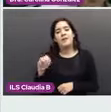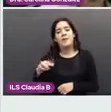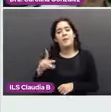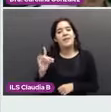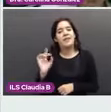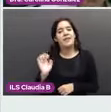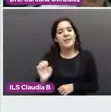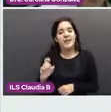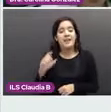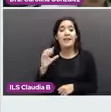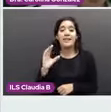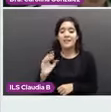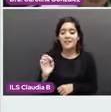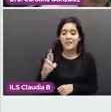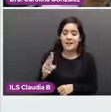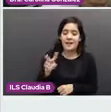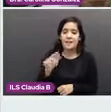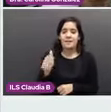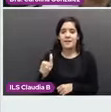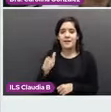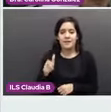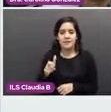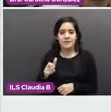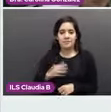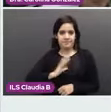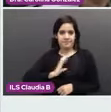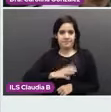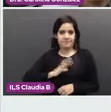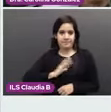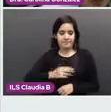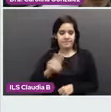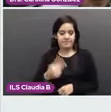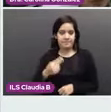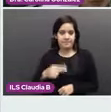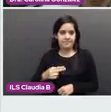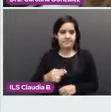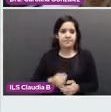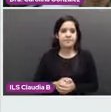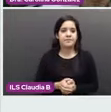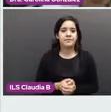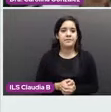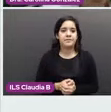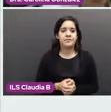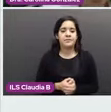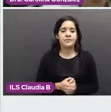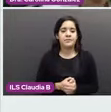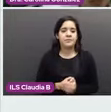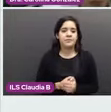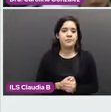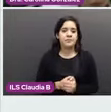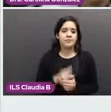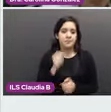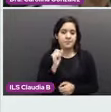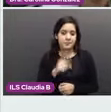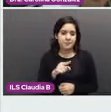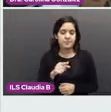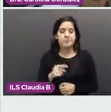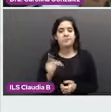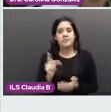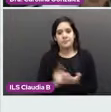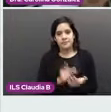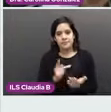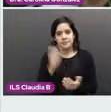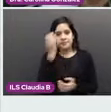En el resultado nos recomienda tomar una nueva biopsia. Se toma la colposcopía